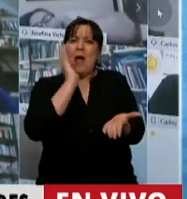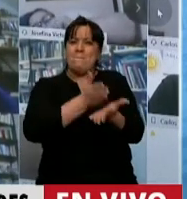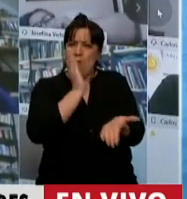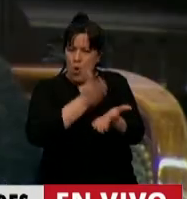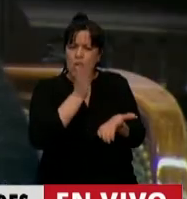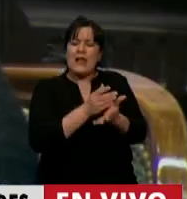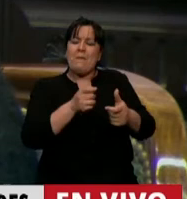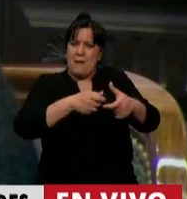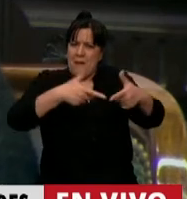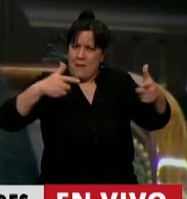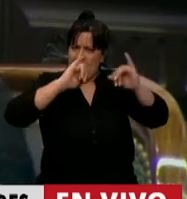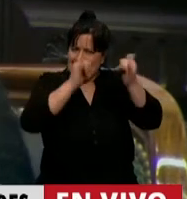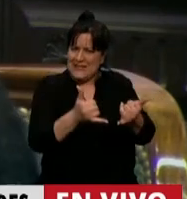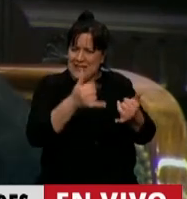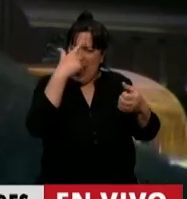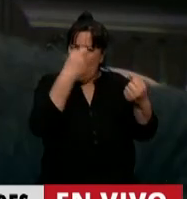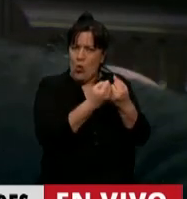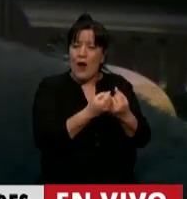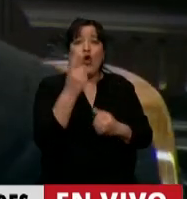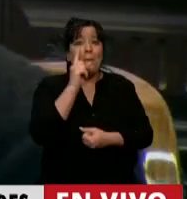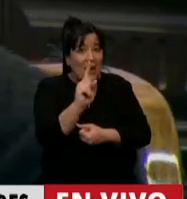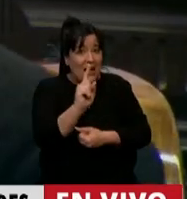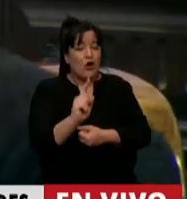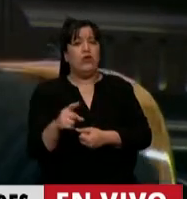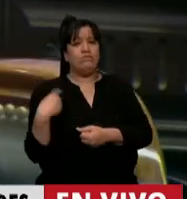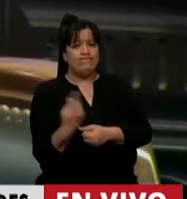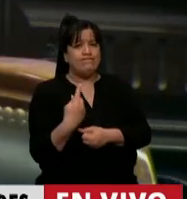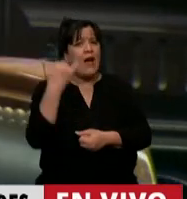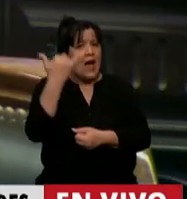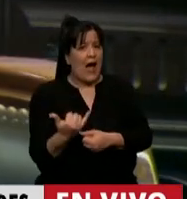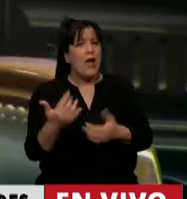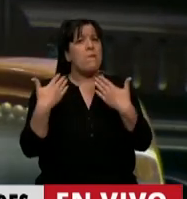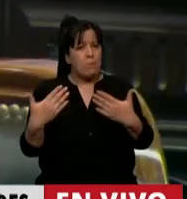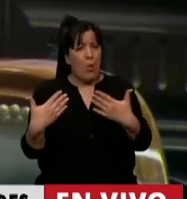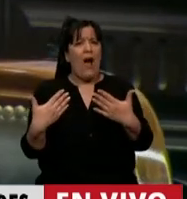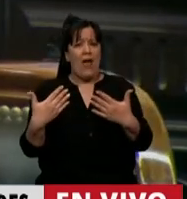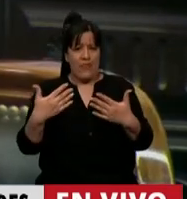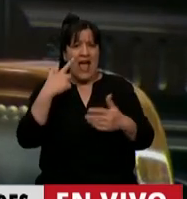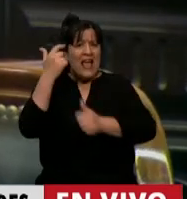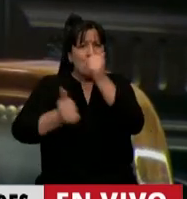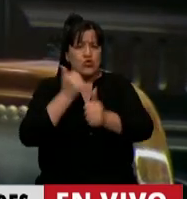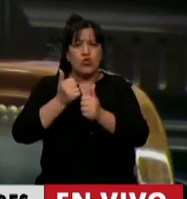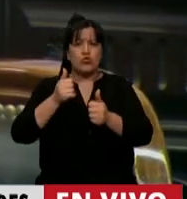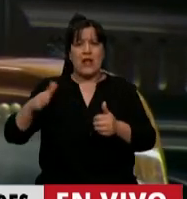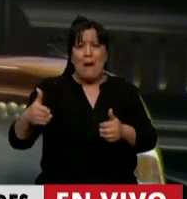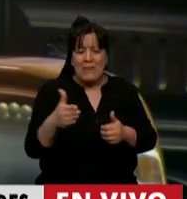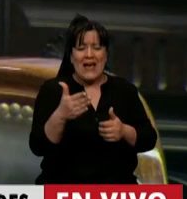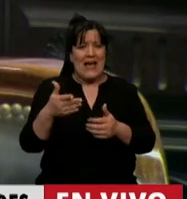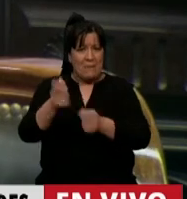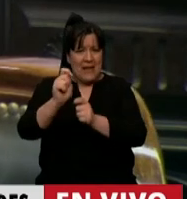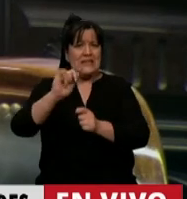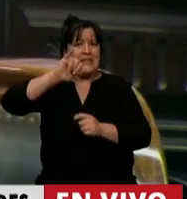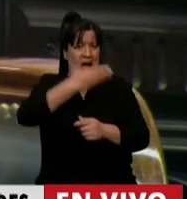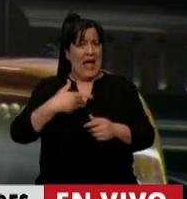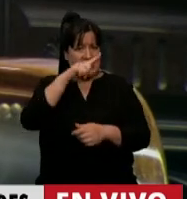las multas, es que efectivamente tenemos la posibilidad de desarrollar una gran industria pesquera estatal, pero